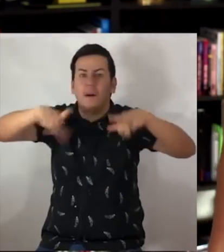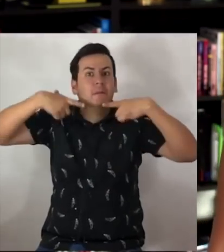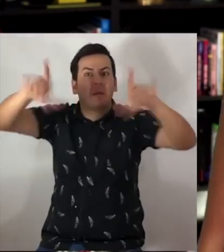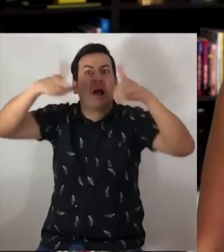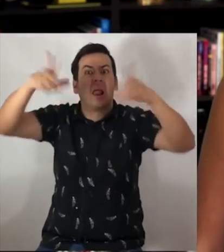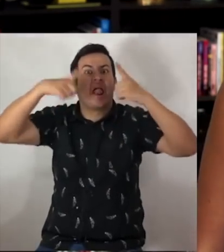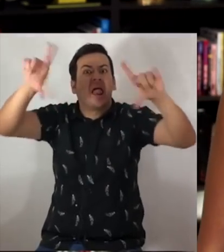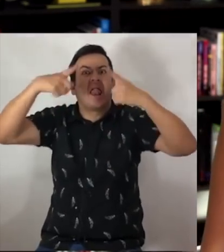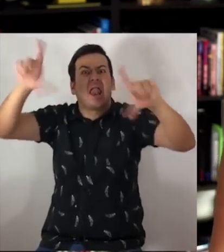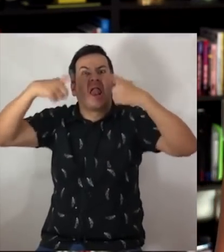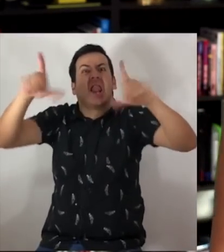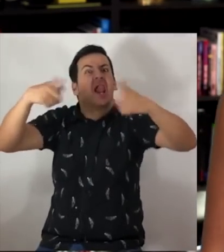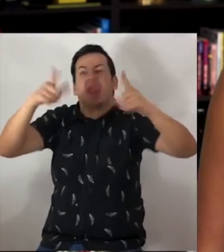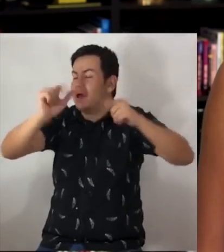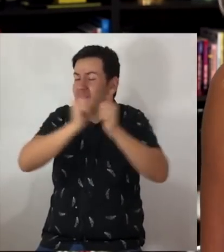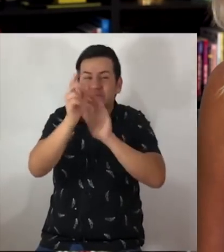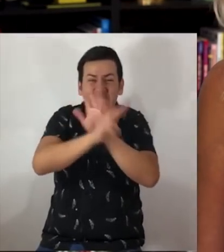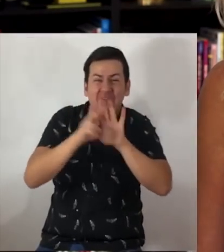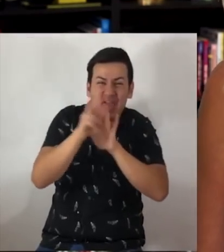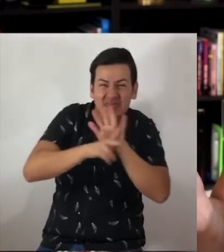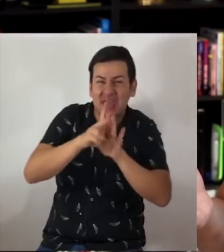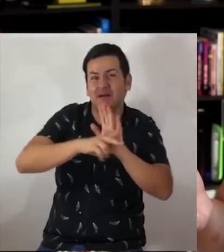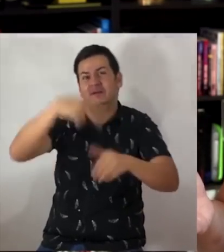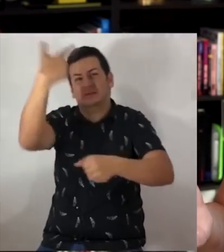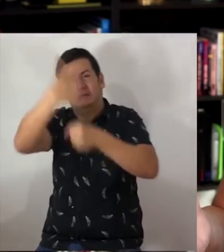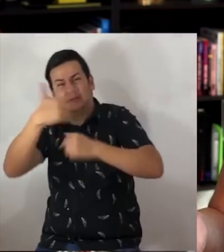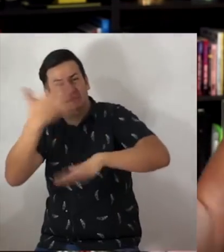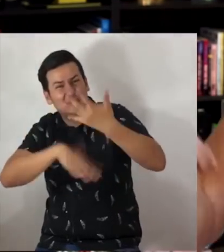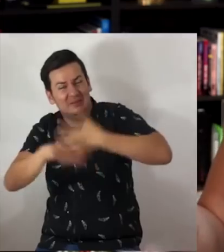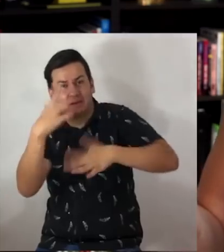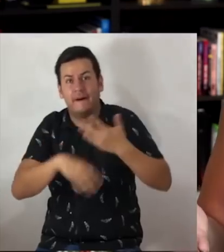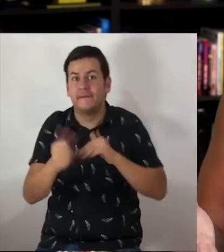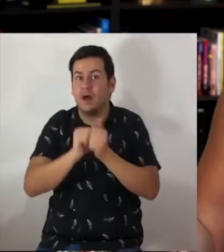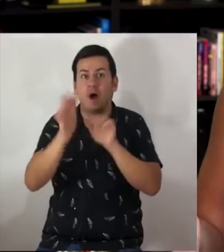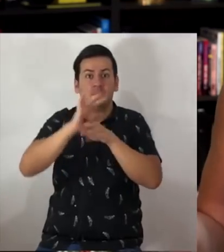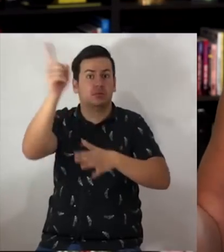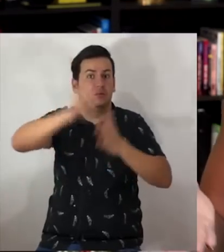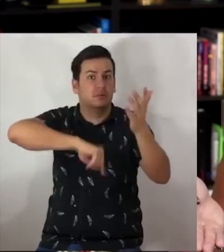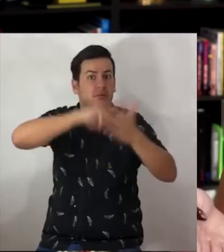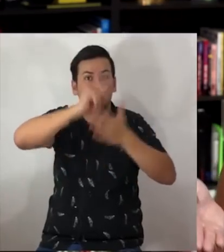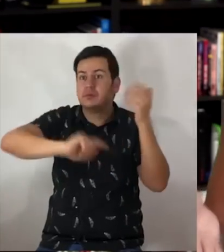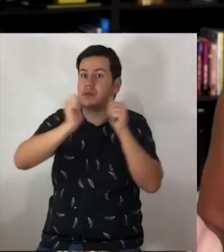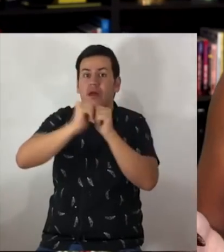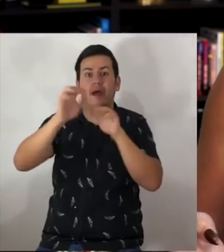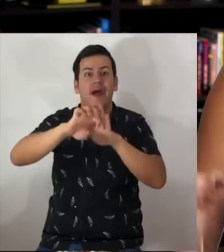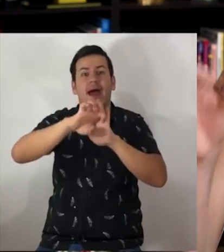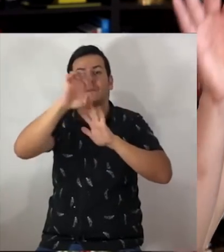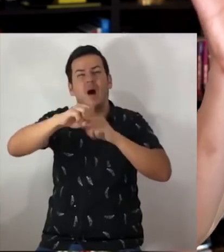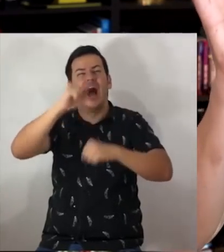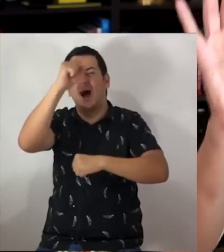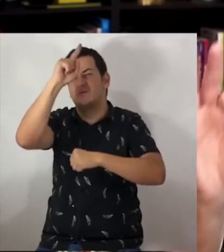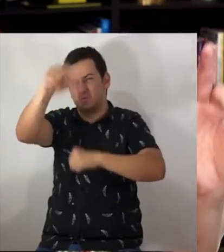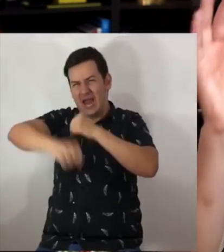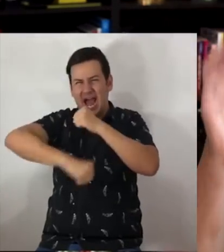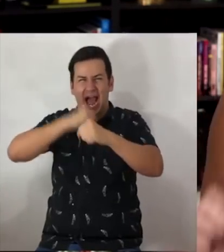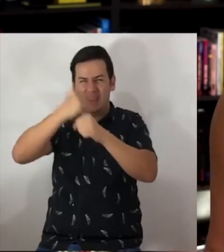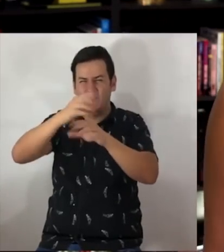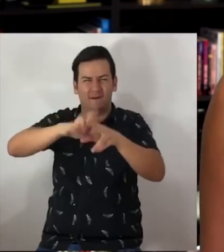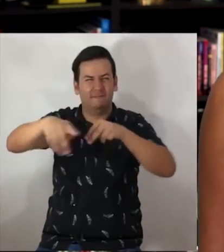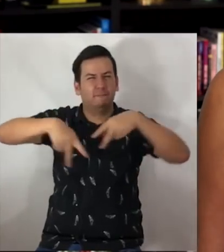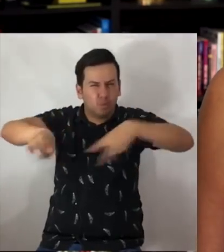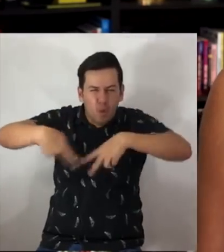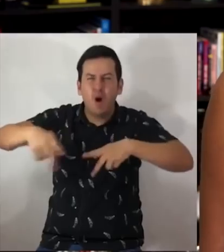Todos hacen videos, todos hacen streams. Piensen que como se cancelaron todos los eventos deportivos del año para siempre,